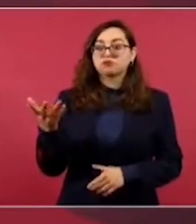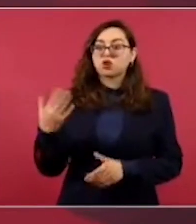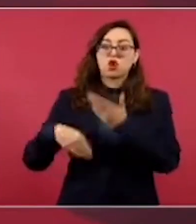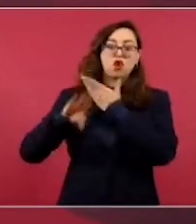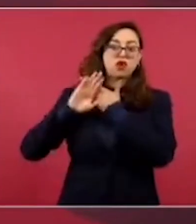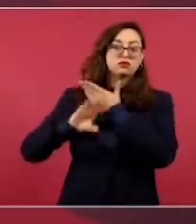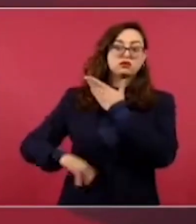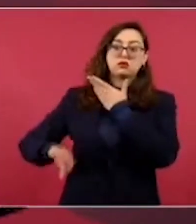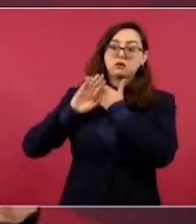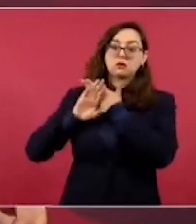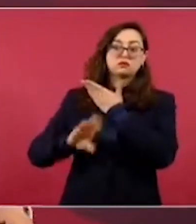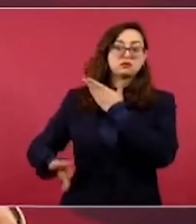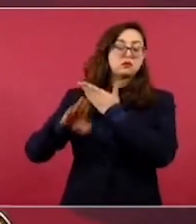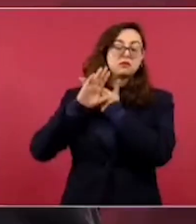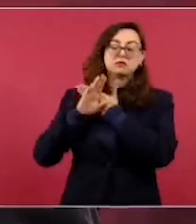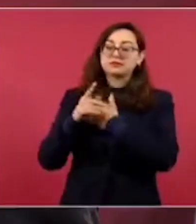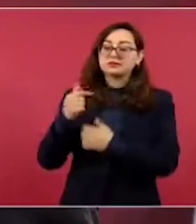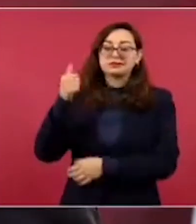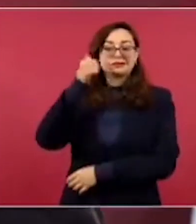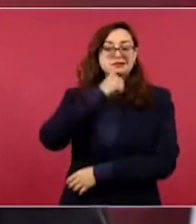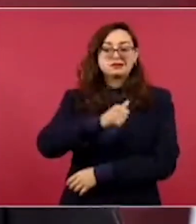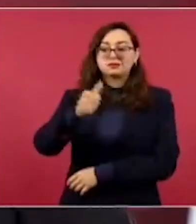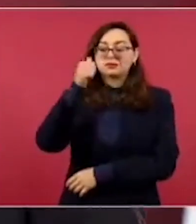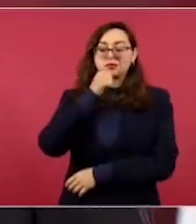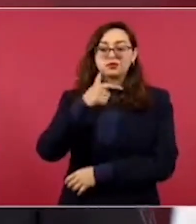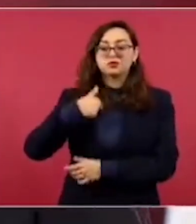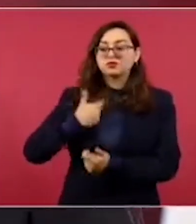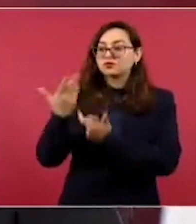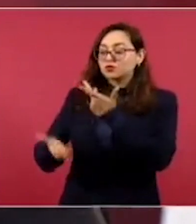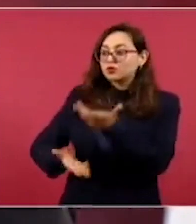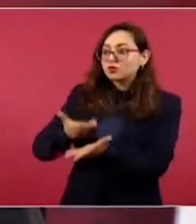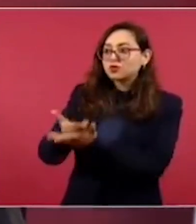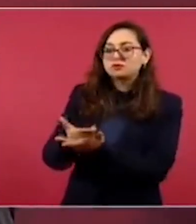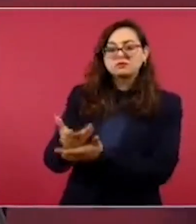en contra de las iniciativas